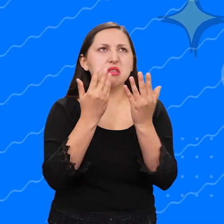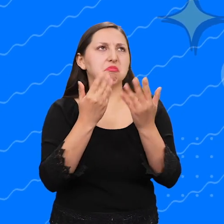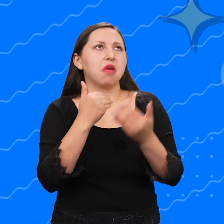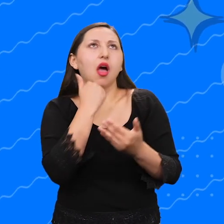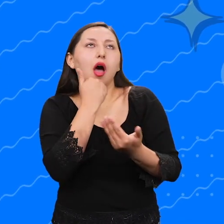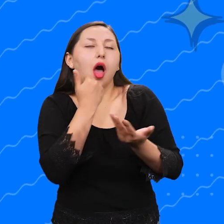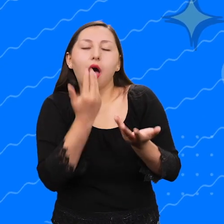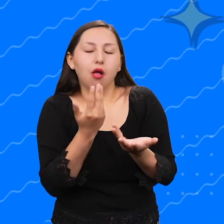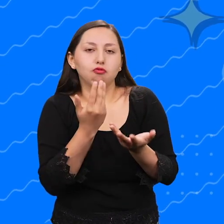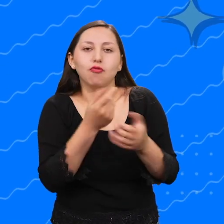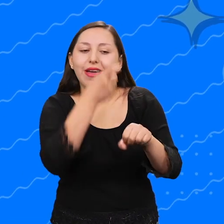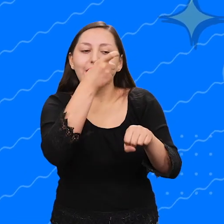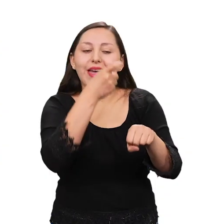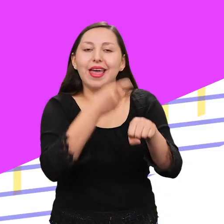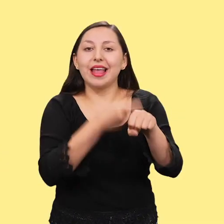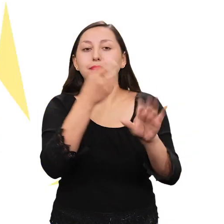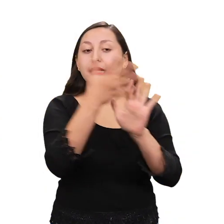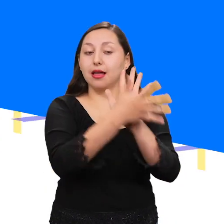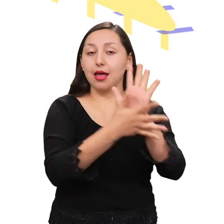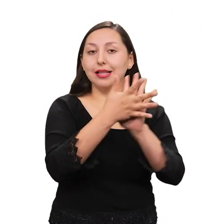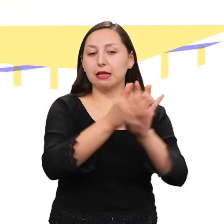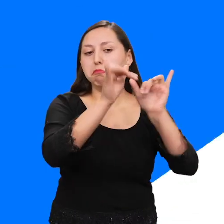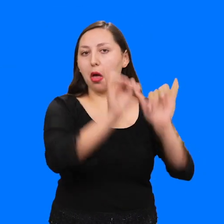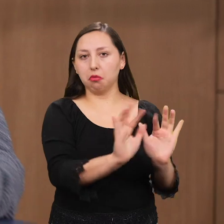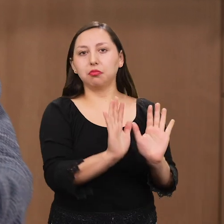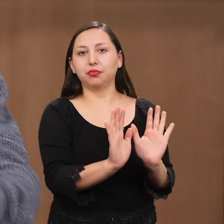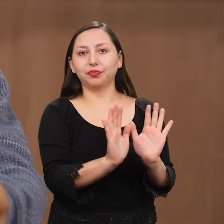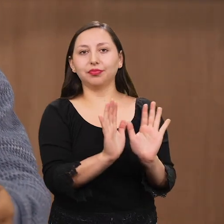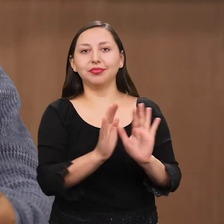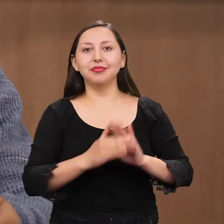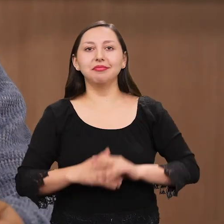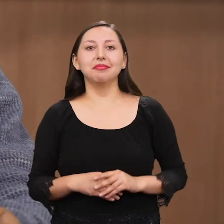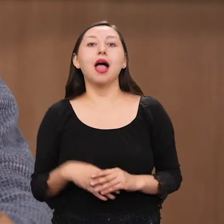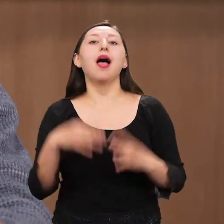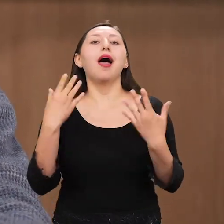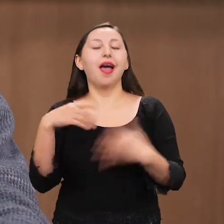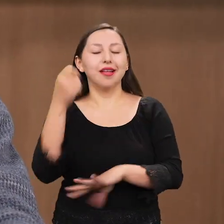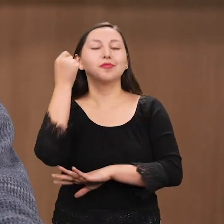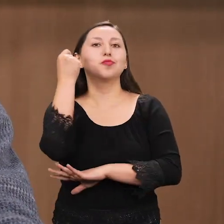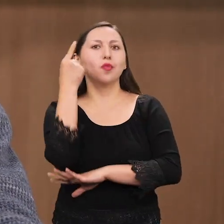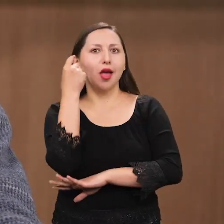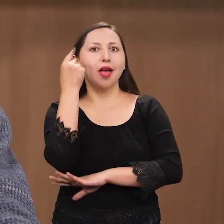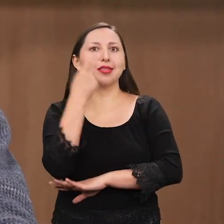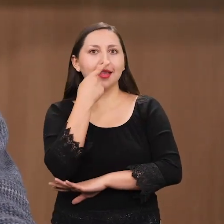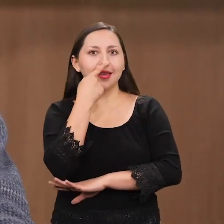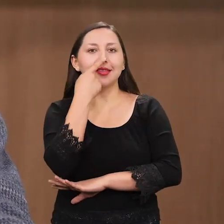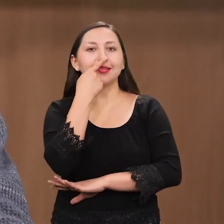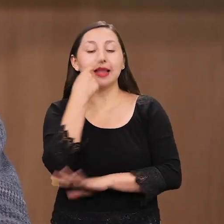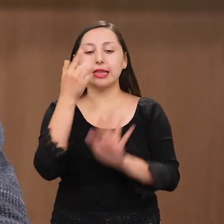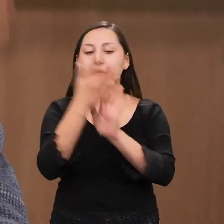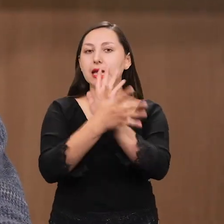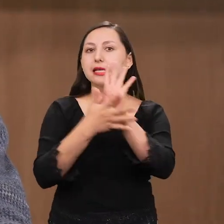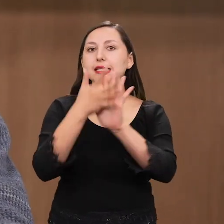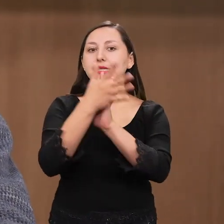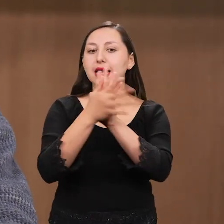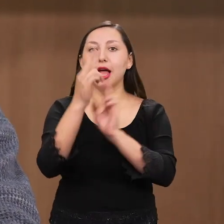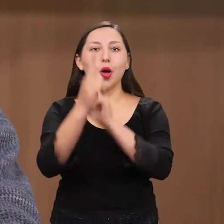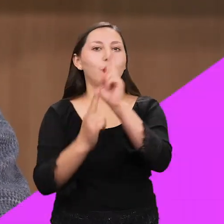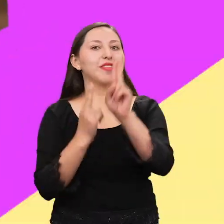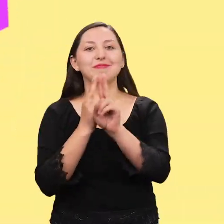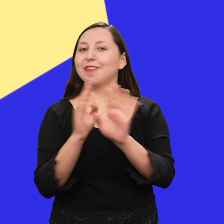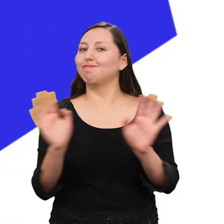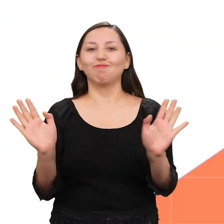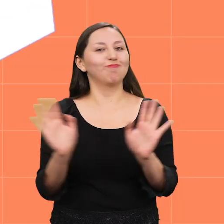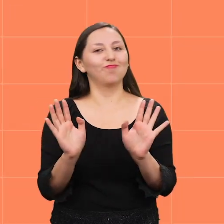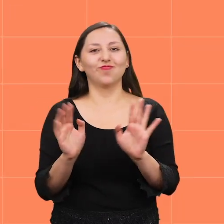algo del contexto específico. ¿Qué dato más interesante? La lengua de señas es diferente en todo